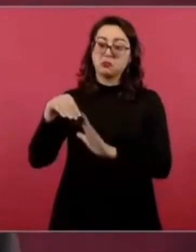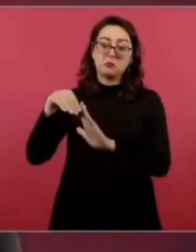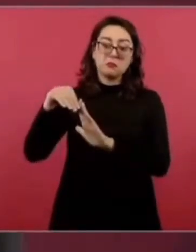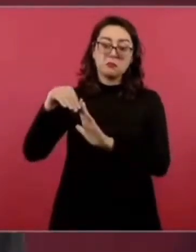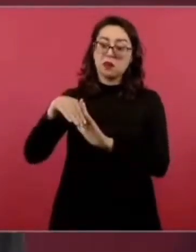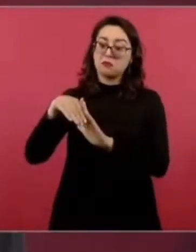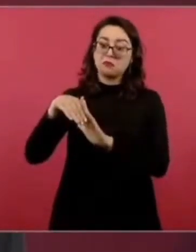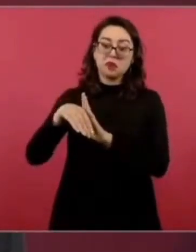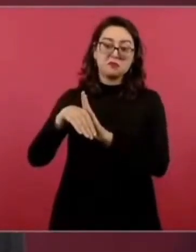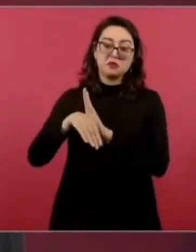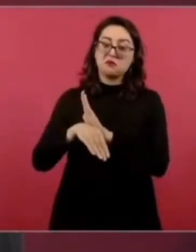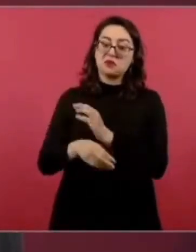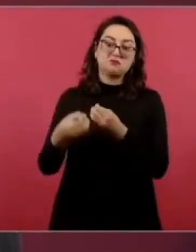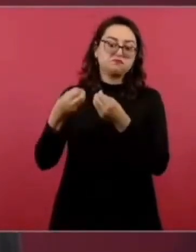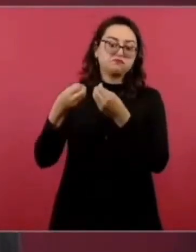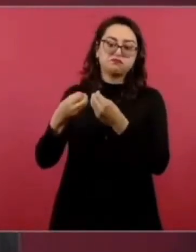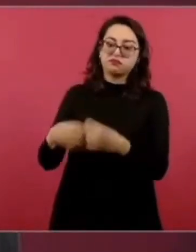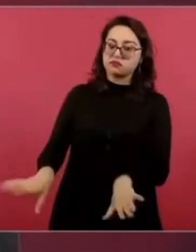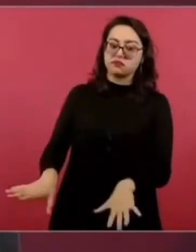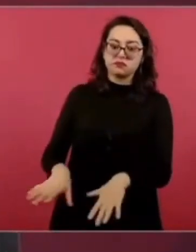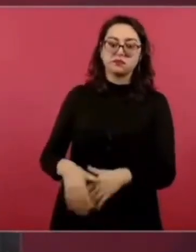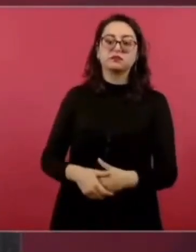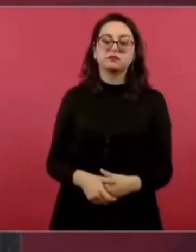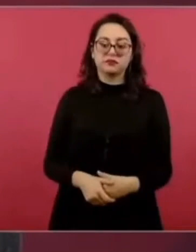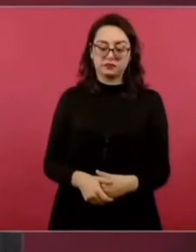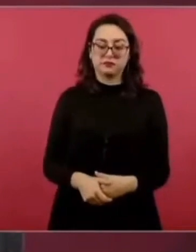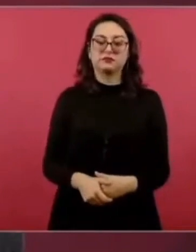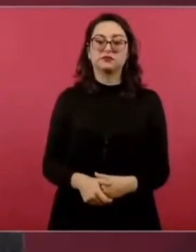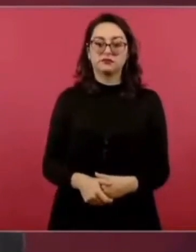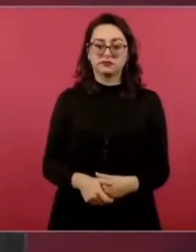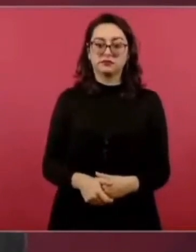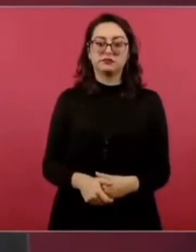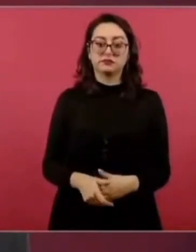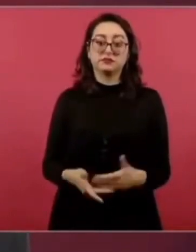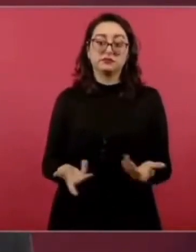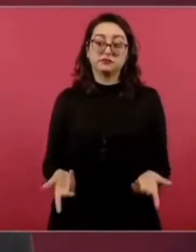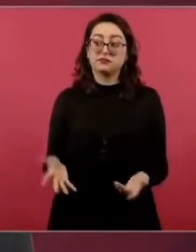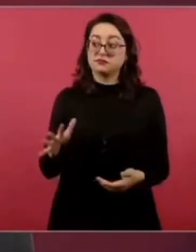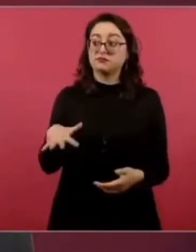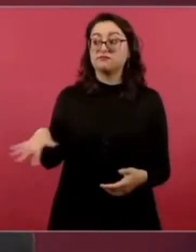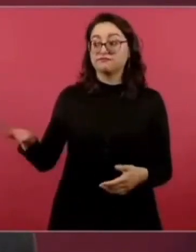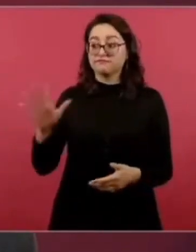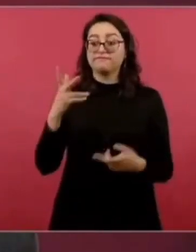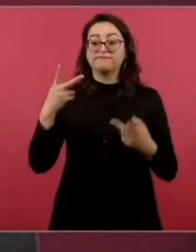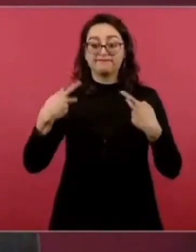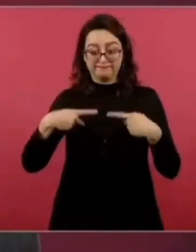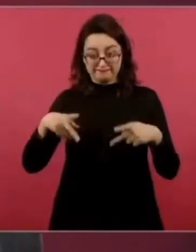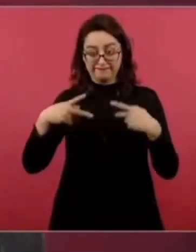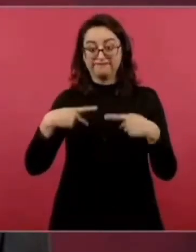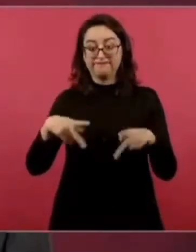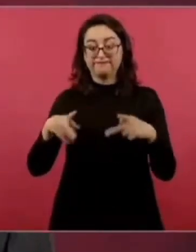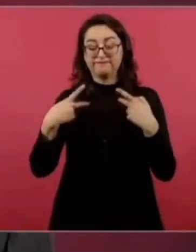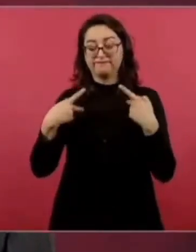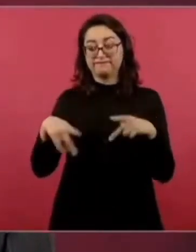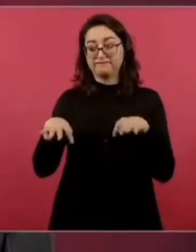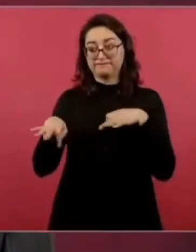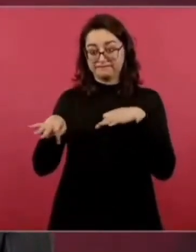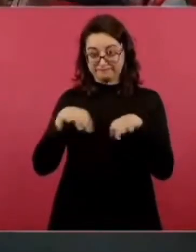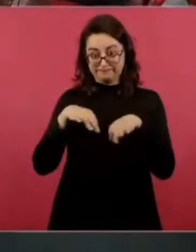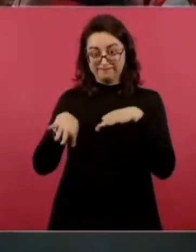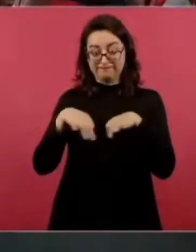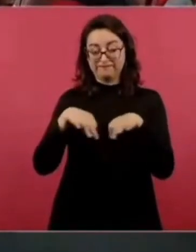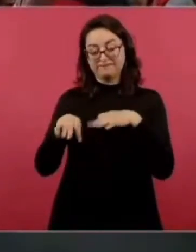se va a perder y se pierde una fuente de trabajo para miles de